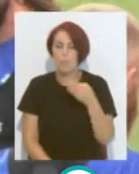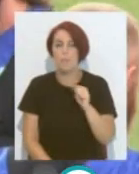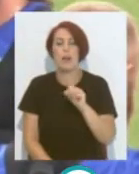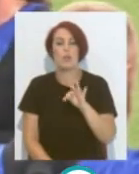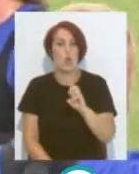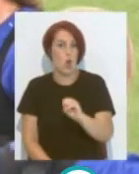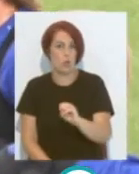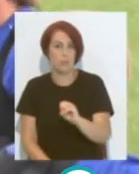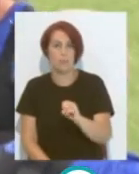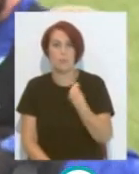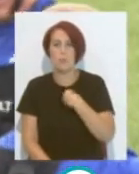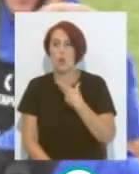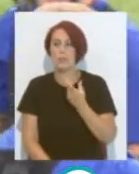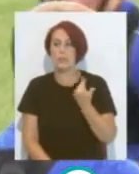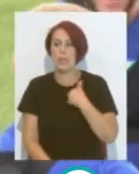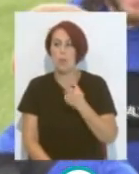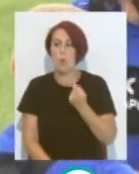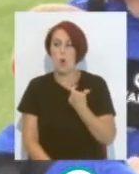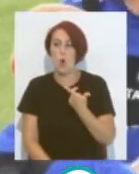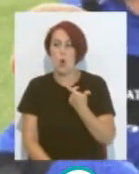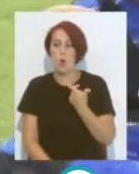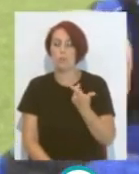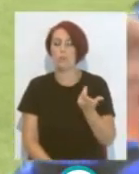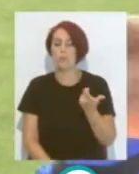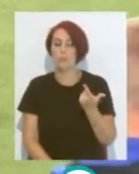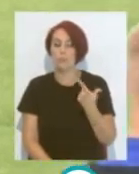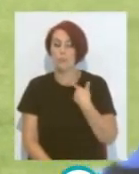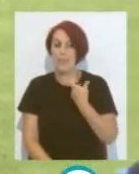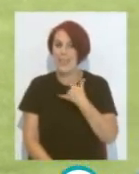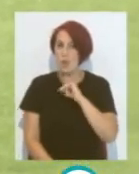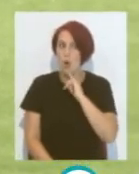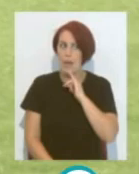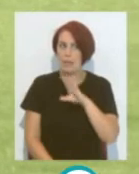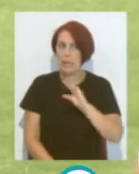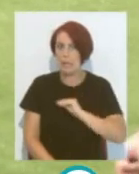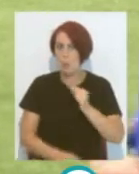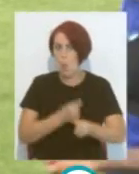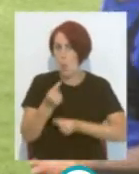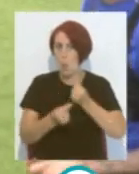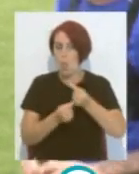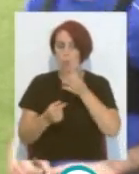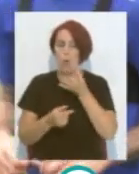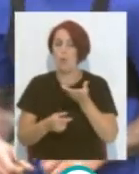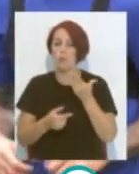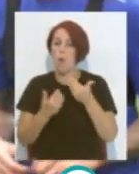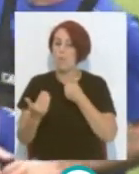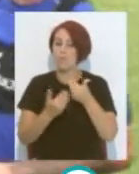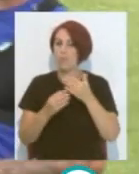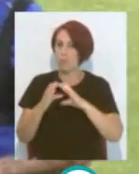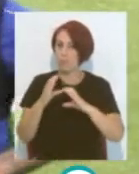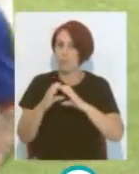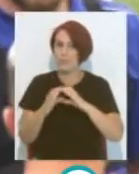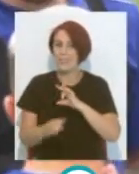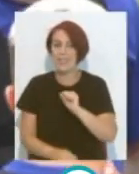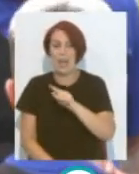Está Ya un poquito Entendiendo El idioma Poco a poco Porque está participando En una conversación Con